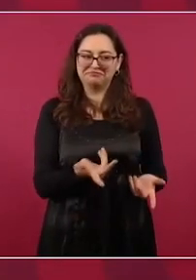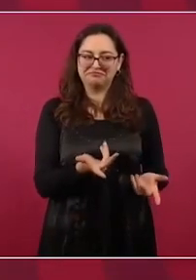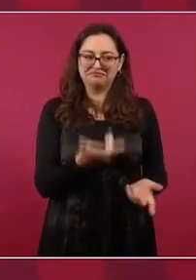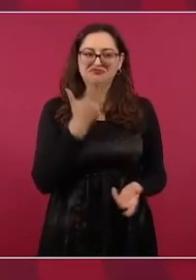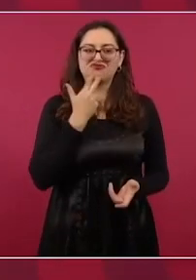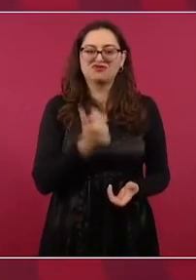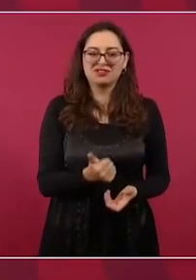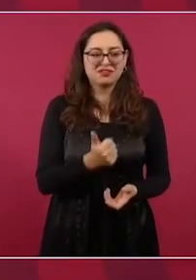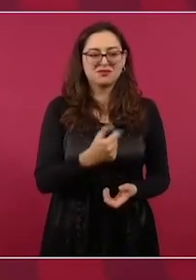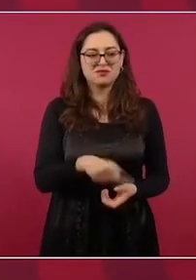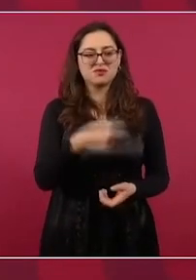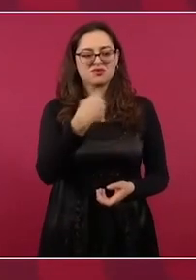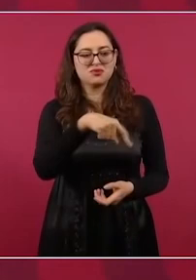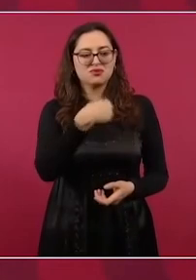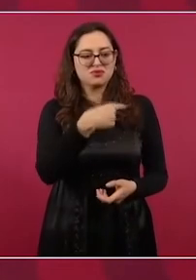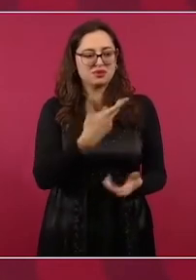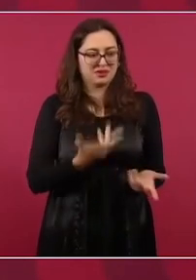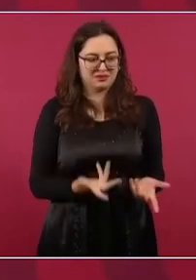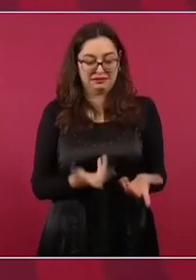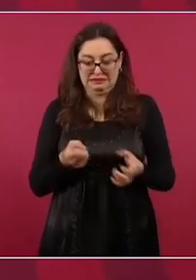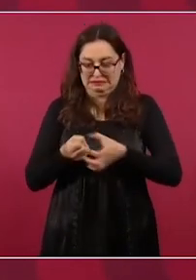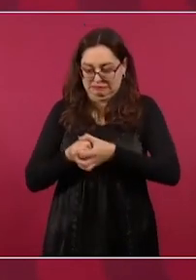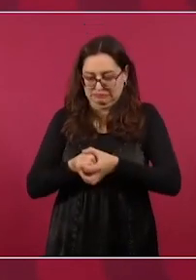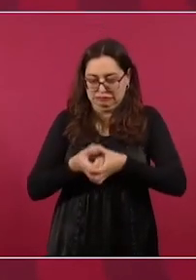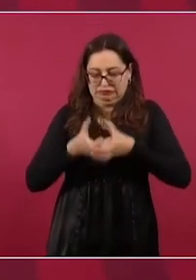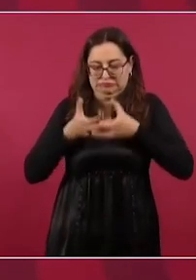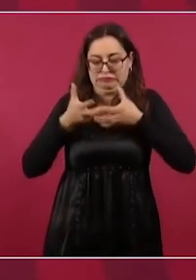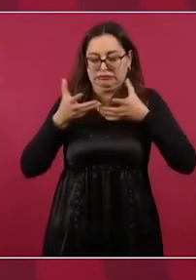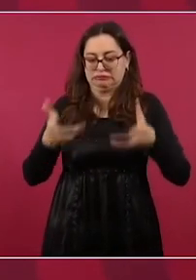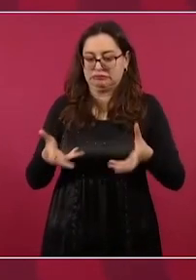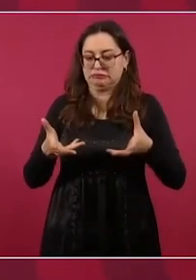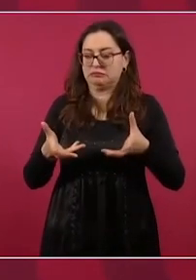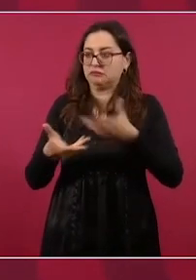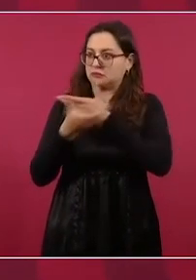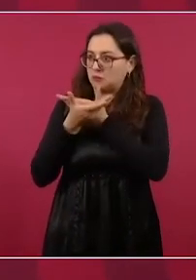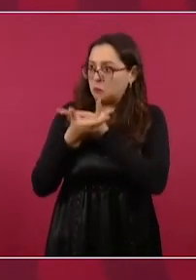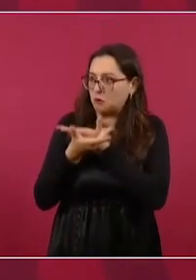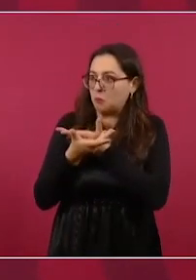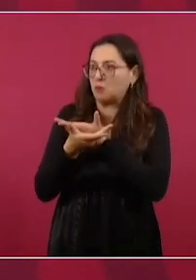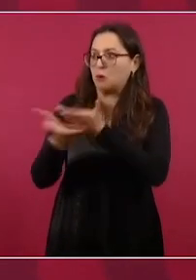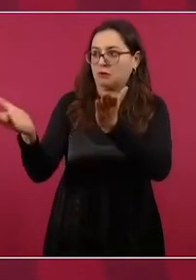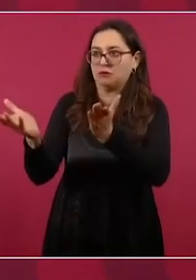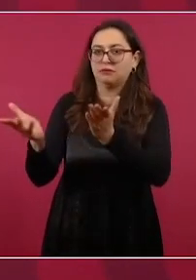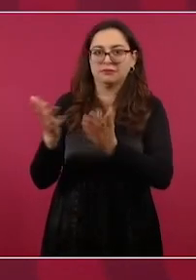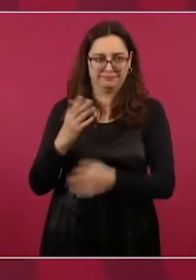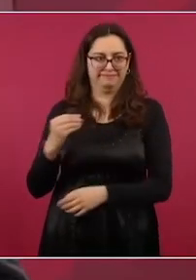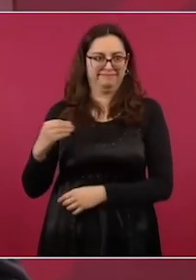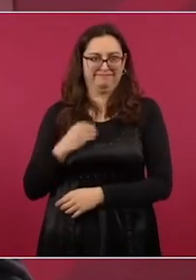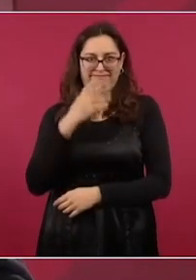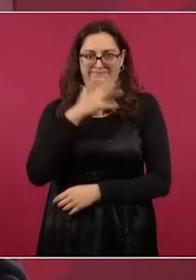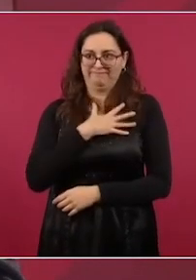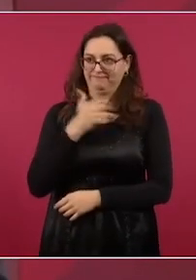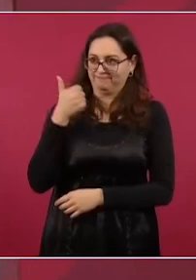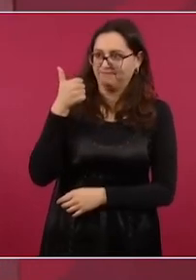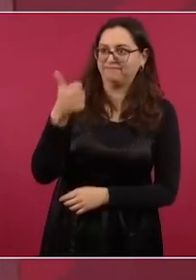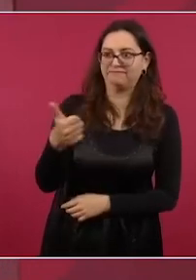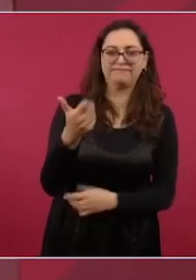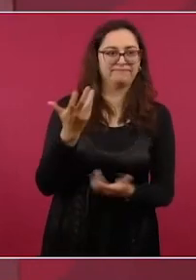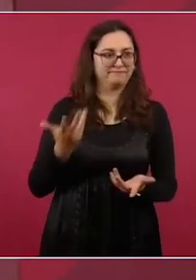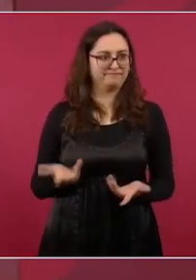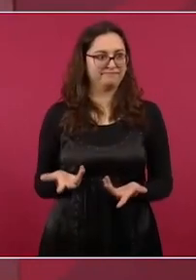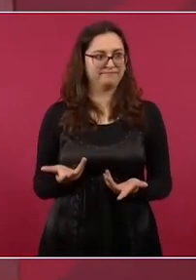bienestar para el pueblo, no necesariamente significa bienestar para la gente.